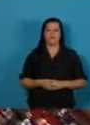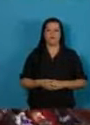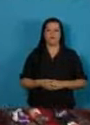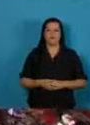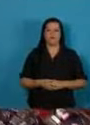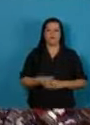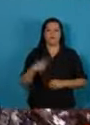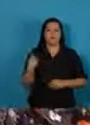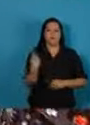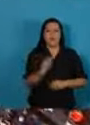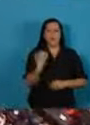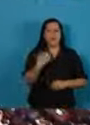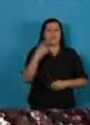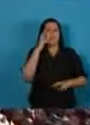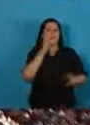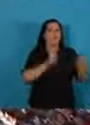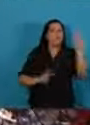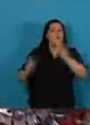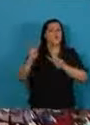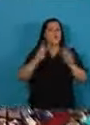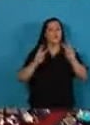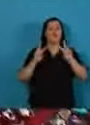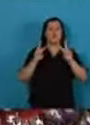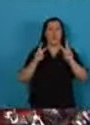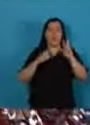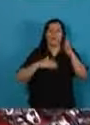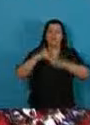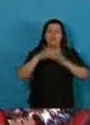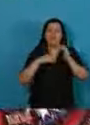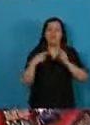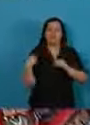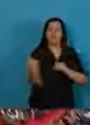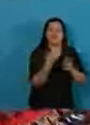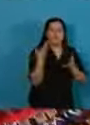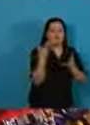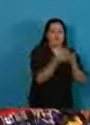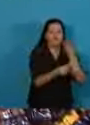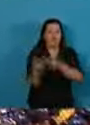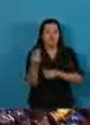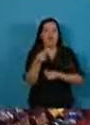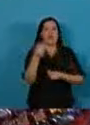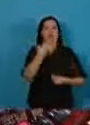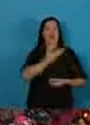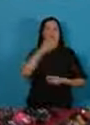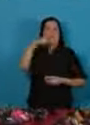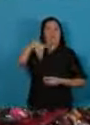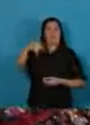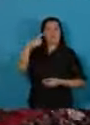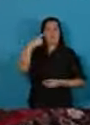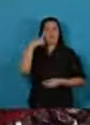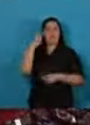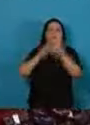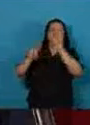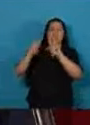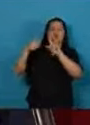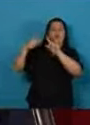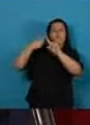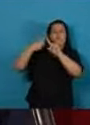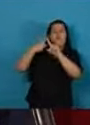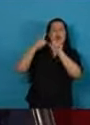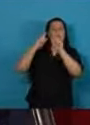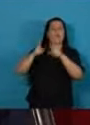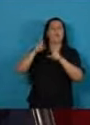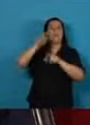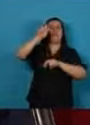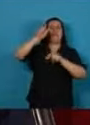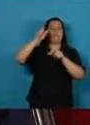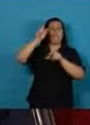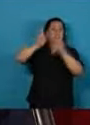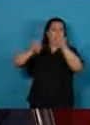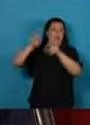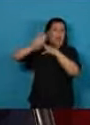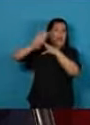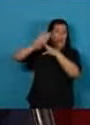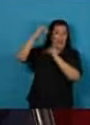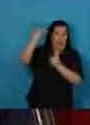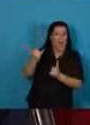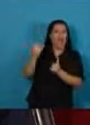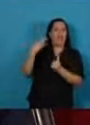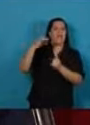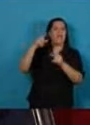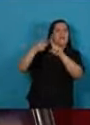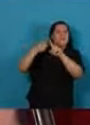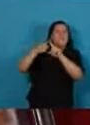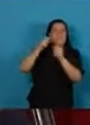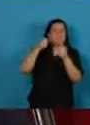Buscaremos una relación constructiva y cooperativa con el Fondo Monetario Internacional y con nuestros acreedores. Resolver el